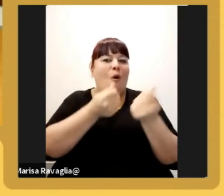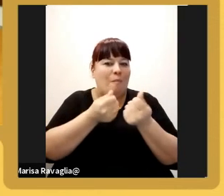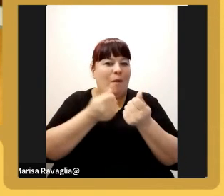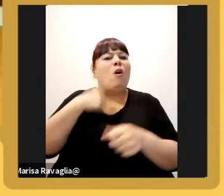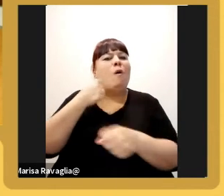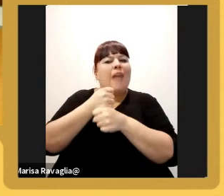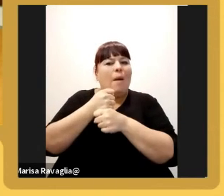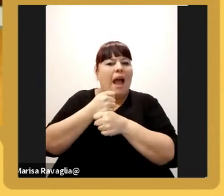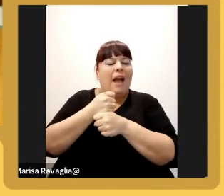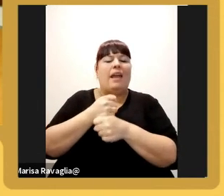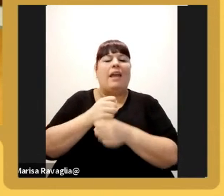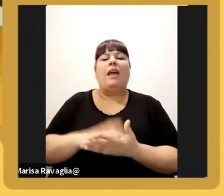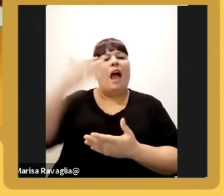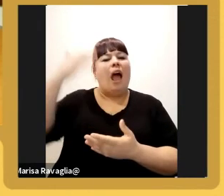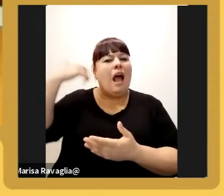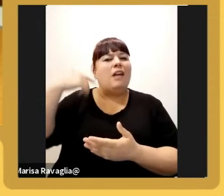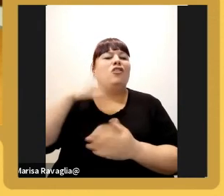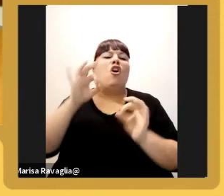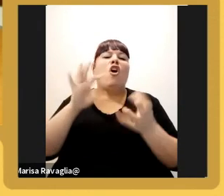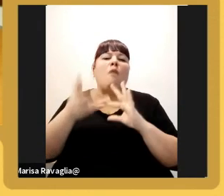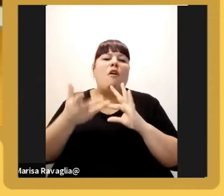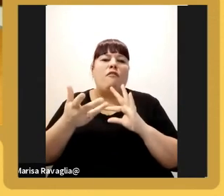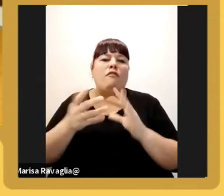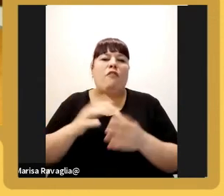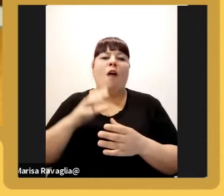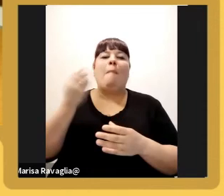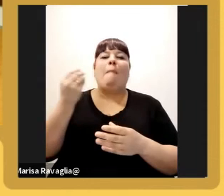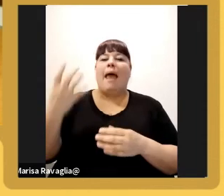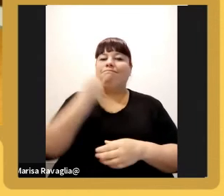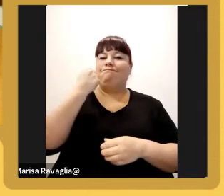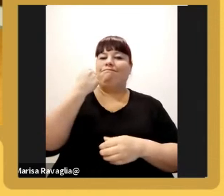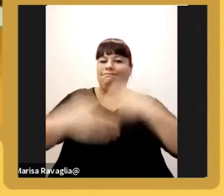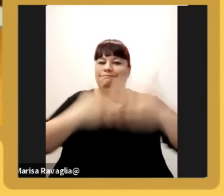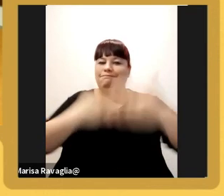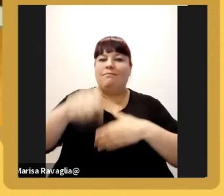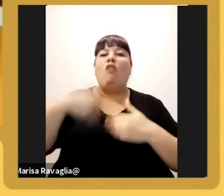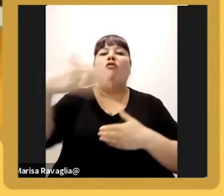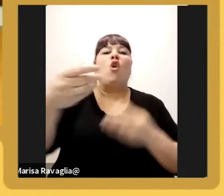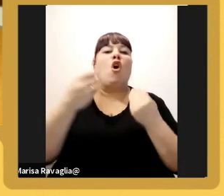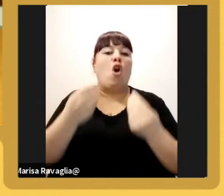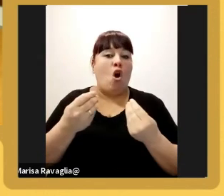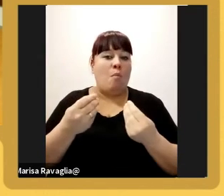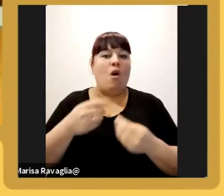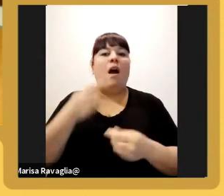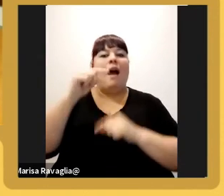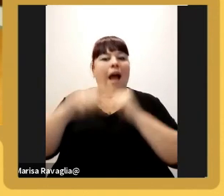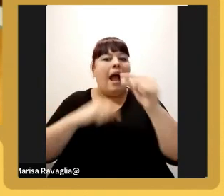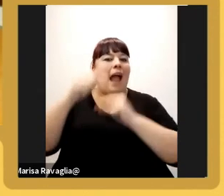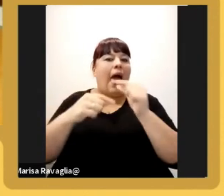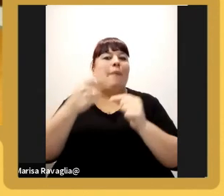el retail o sea cómo ganar el espacio cómo tener lo que viene vamos a tener cada vez un consumidor mucho más